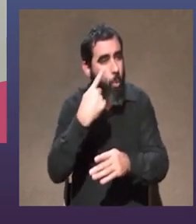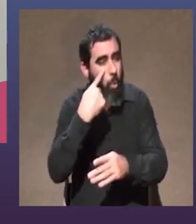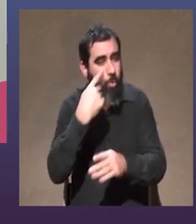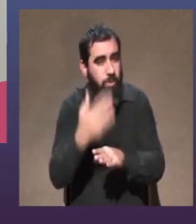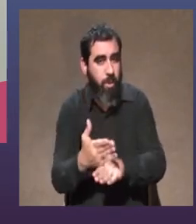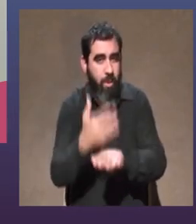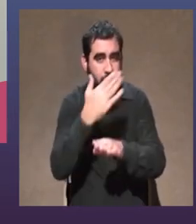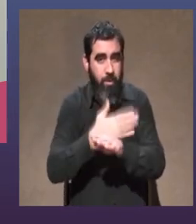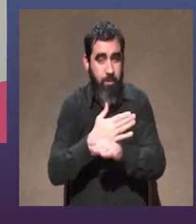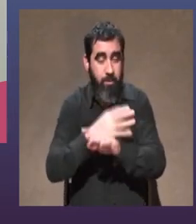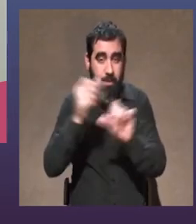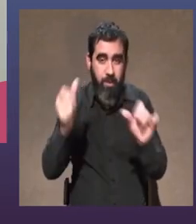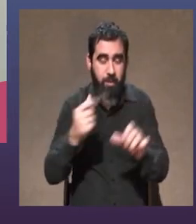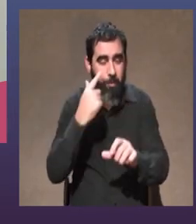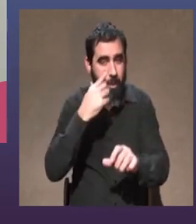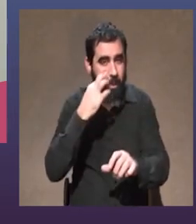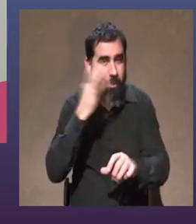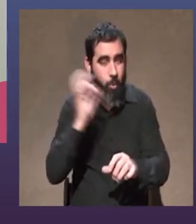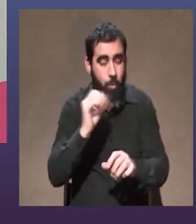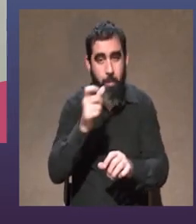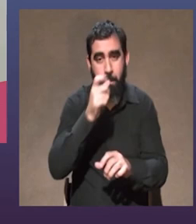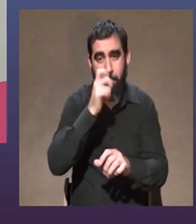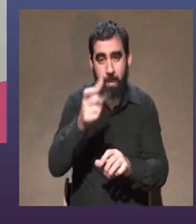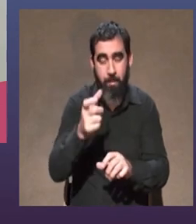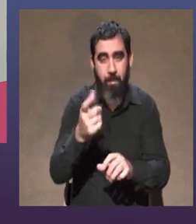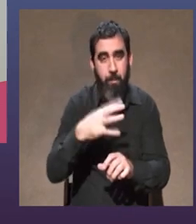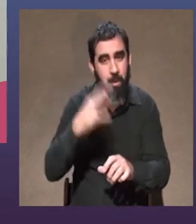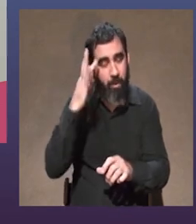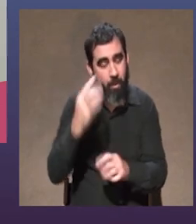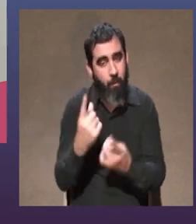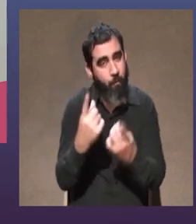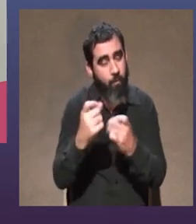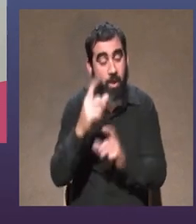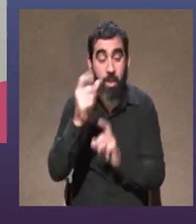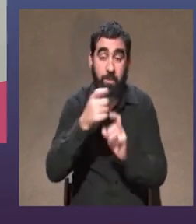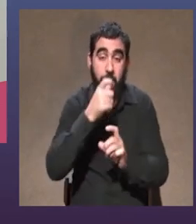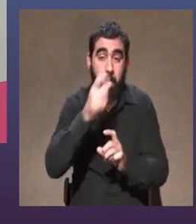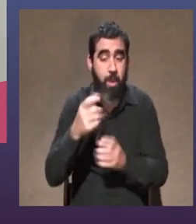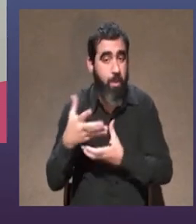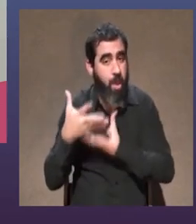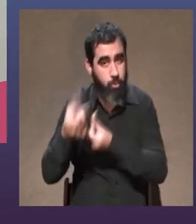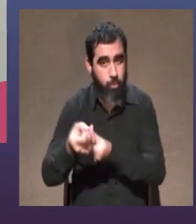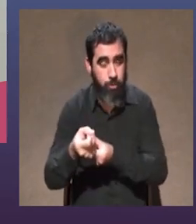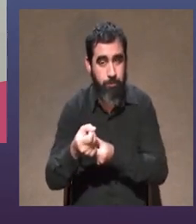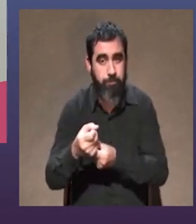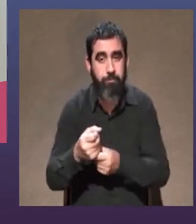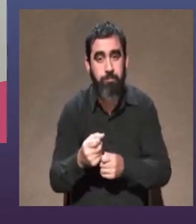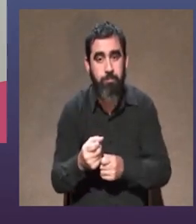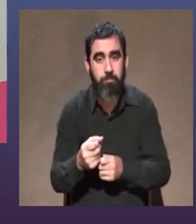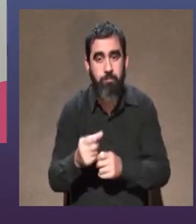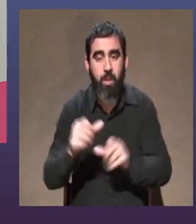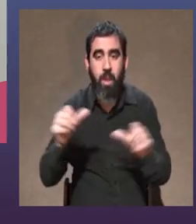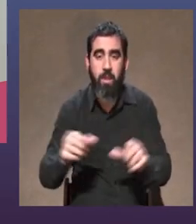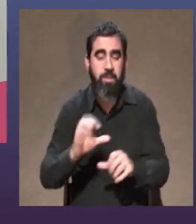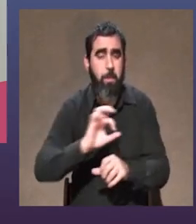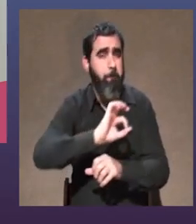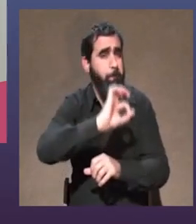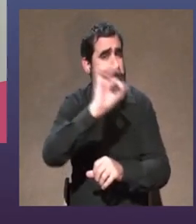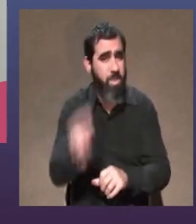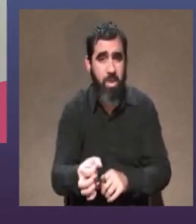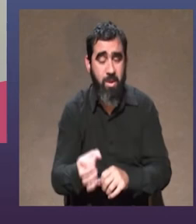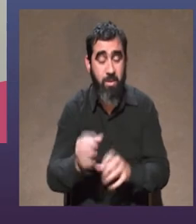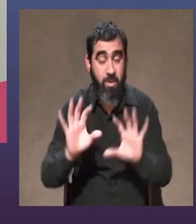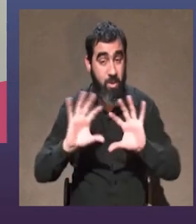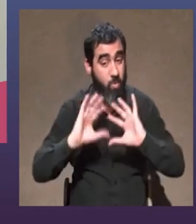lugar y hacemos perdón la palabra que debe usar pero me parece que las palabras fuertes a veces ayudan hacen